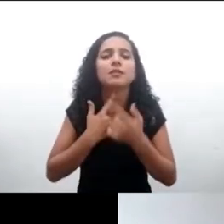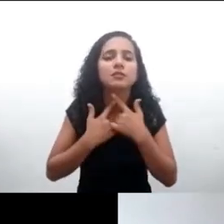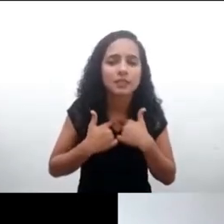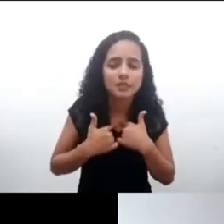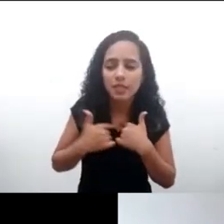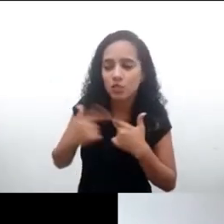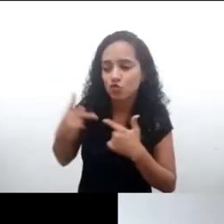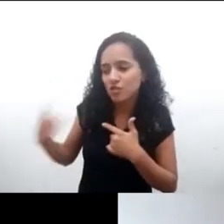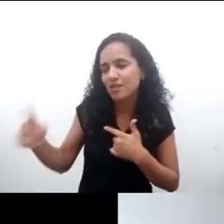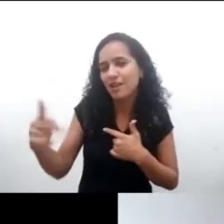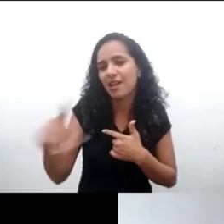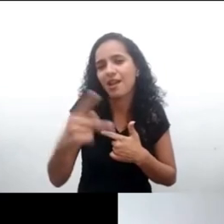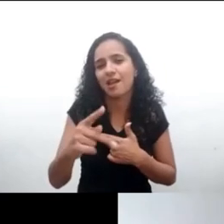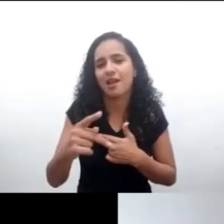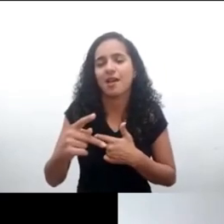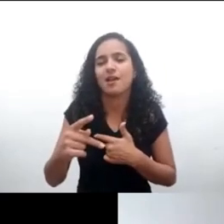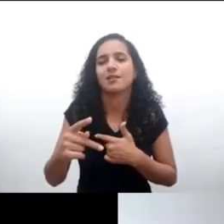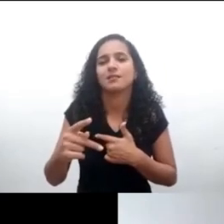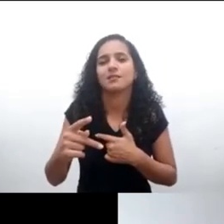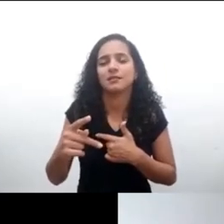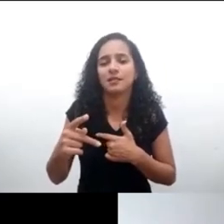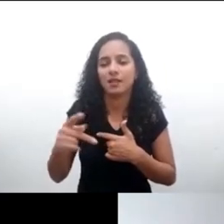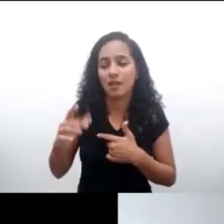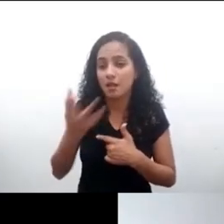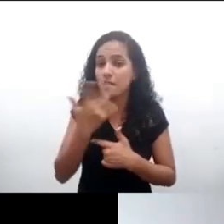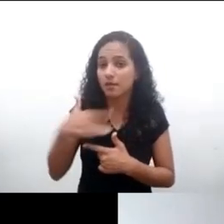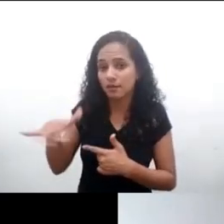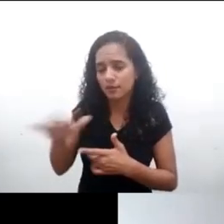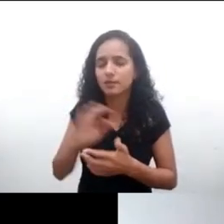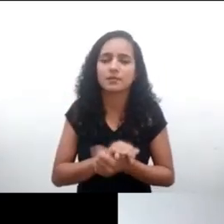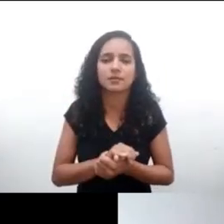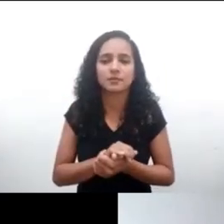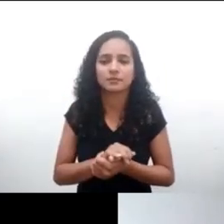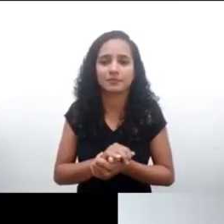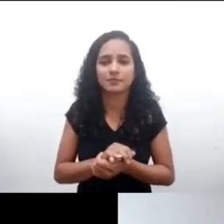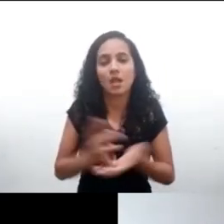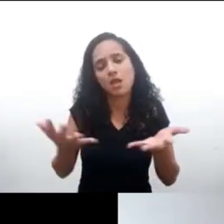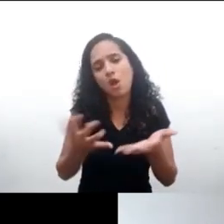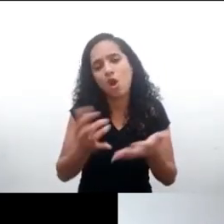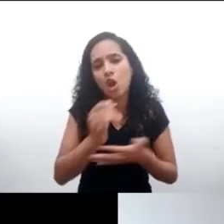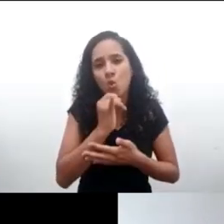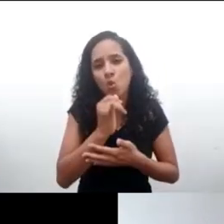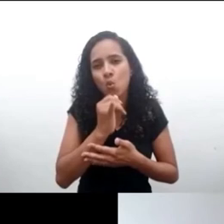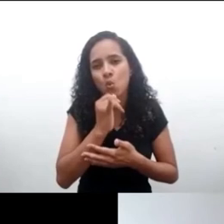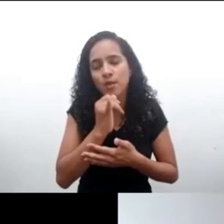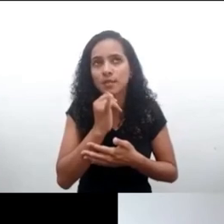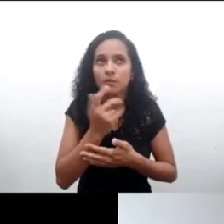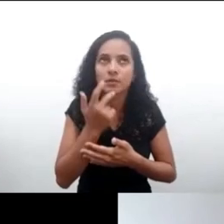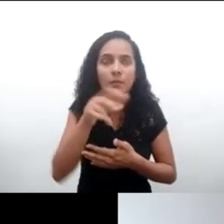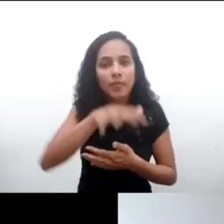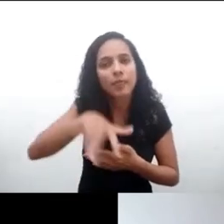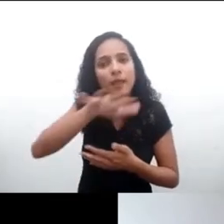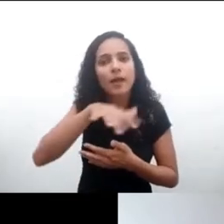en relación a ellos. Y aquí voy con un ejemplo en el campo que me es más pertinente, o en el que tengo más